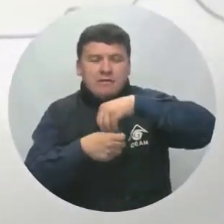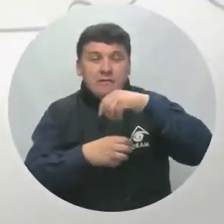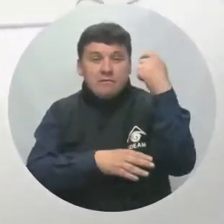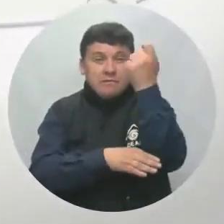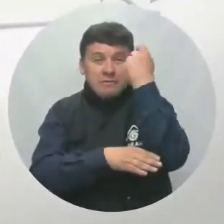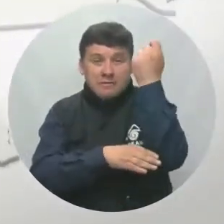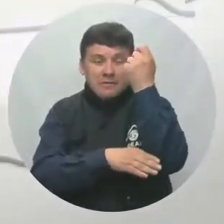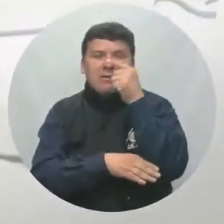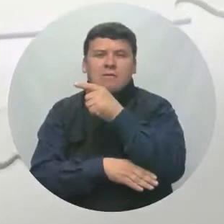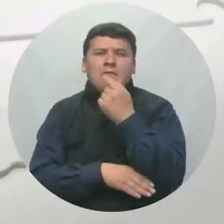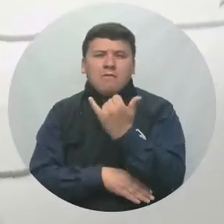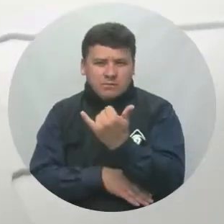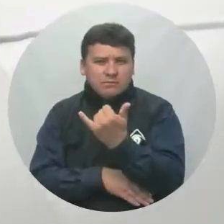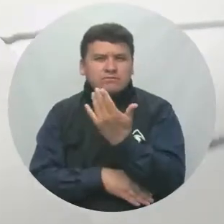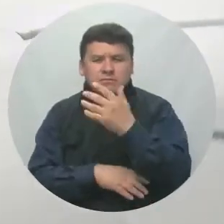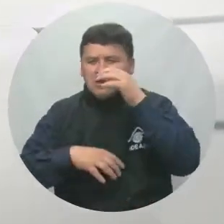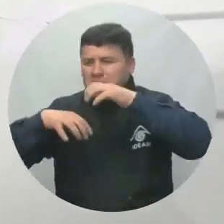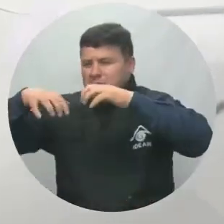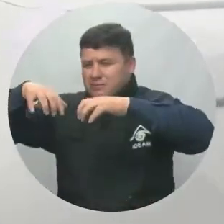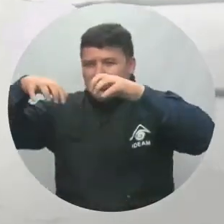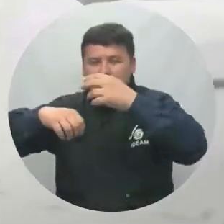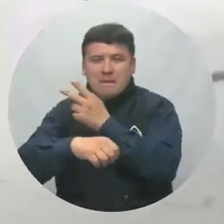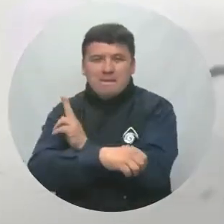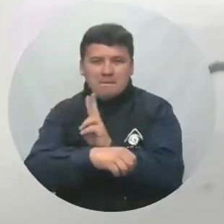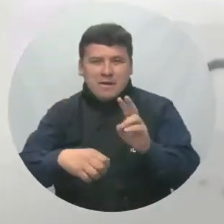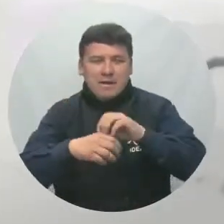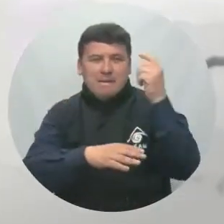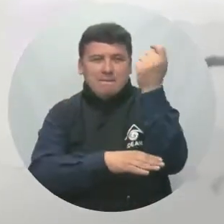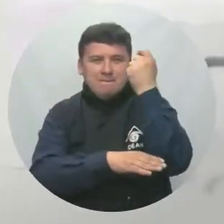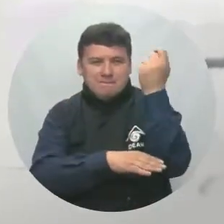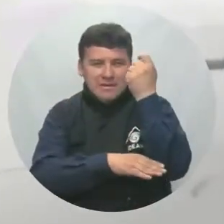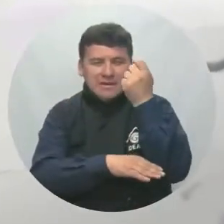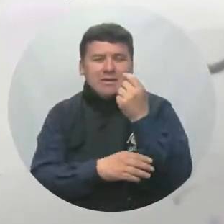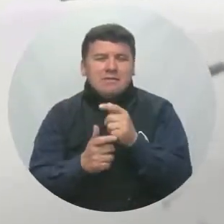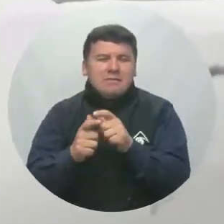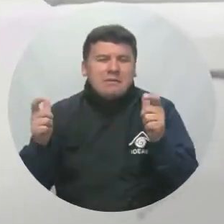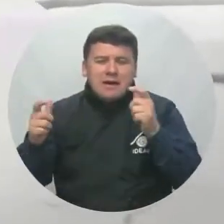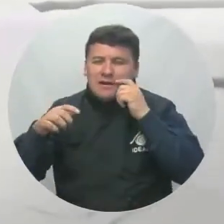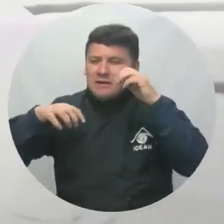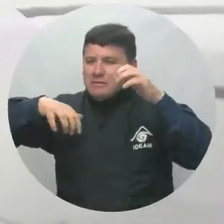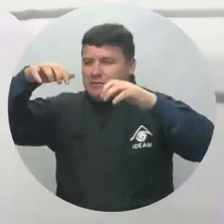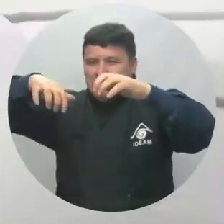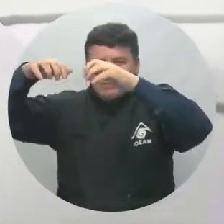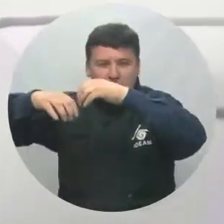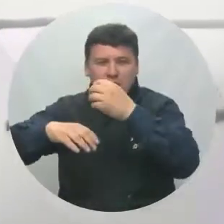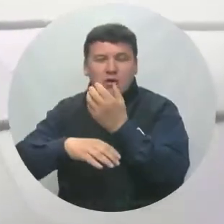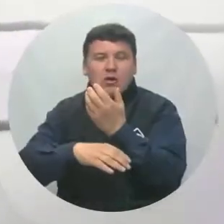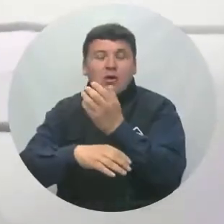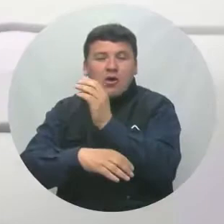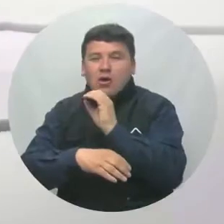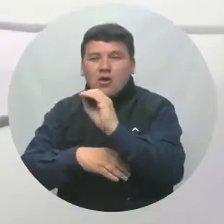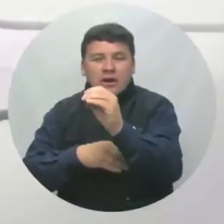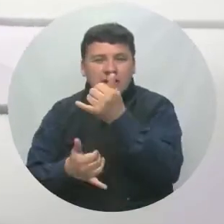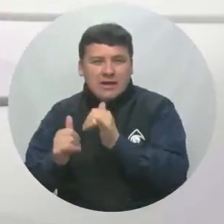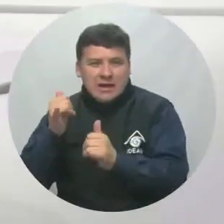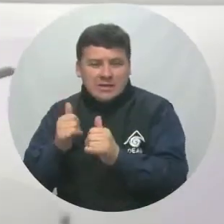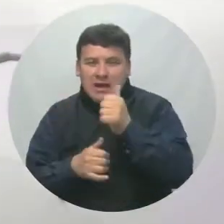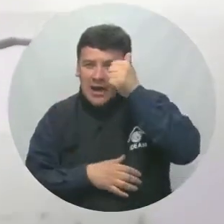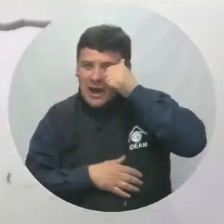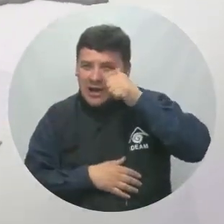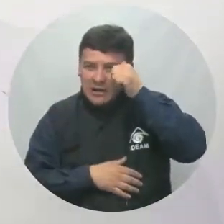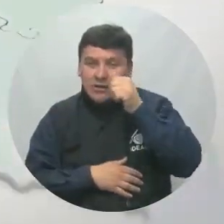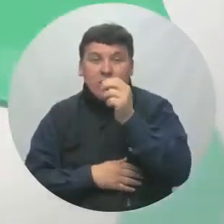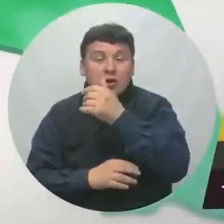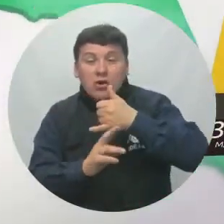Para los llanos orientales tenemos registradas lluvias en zonas del Bichada, Meta, con mucha menor intensidad en el oriente del Casanare y del Arauca.